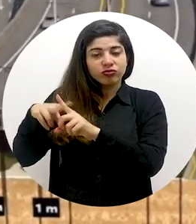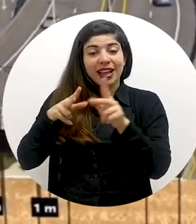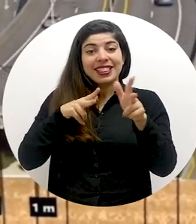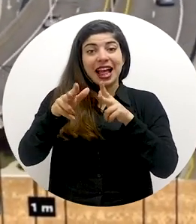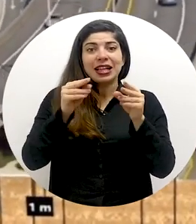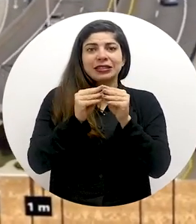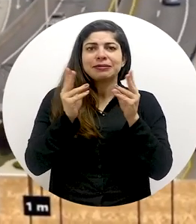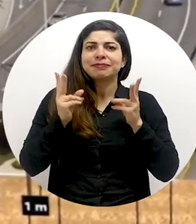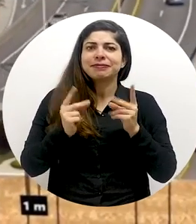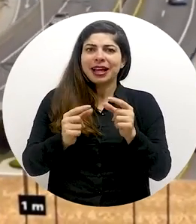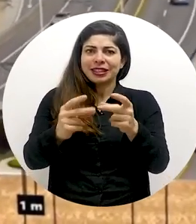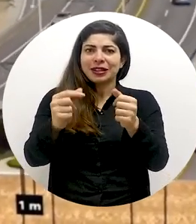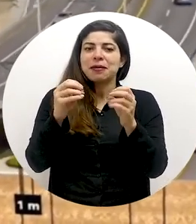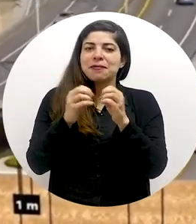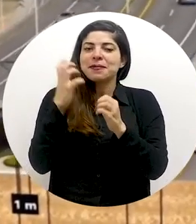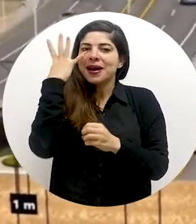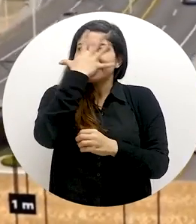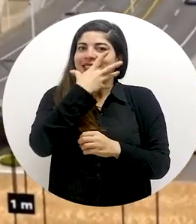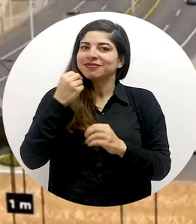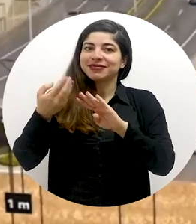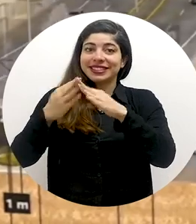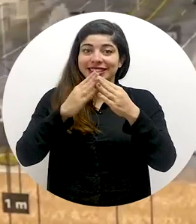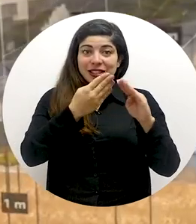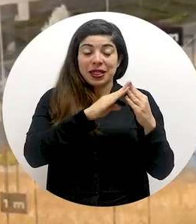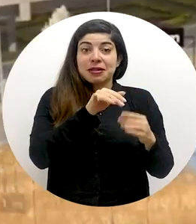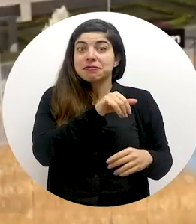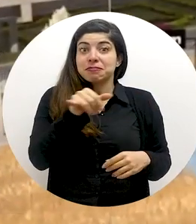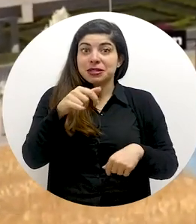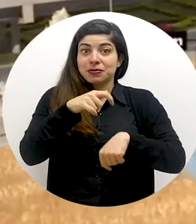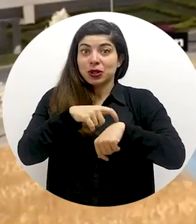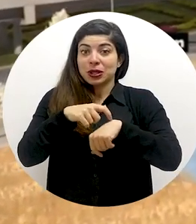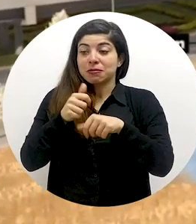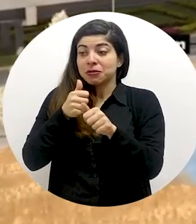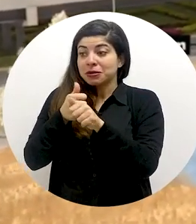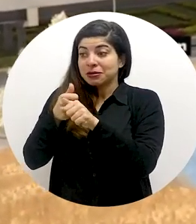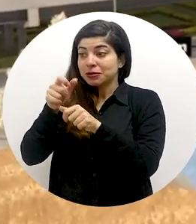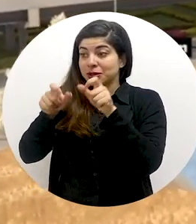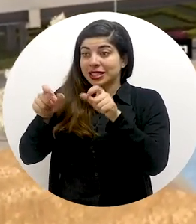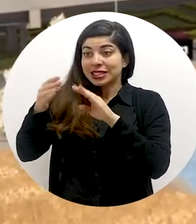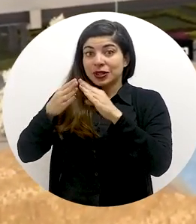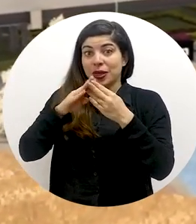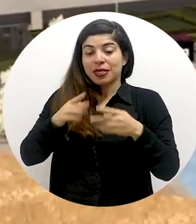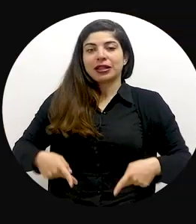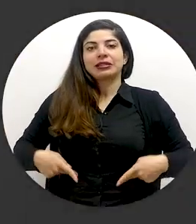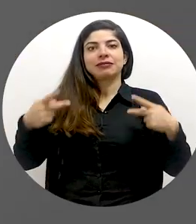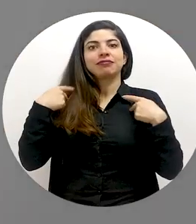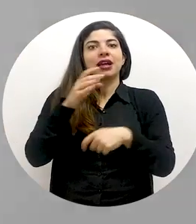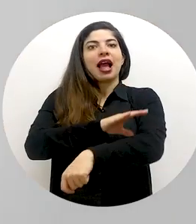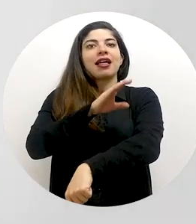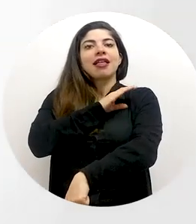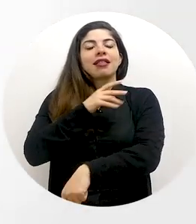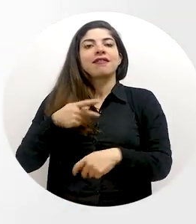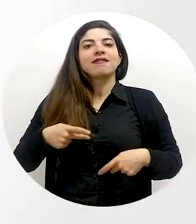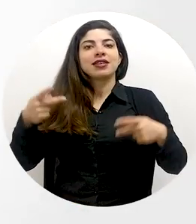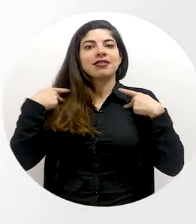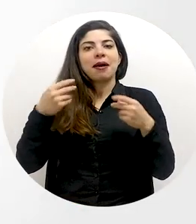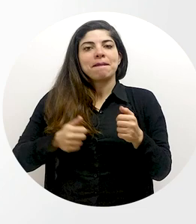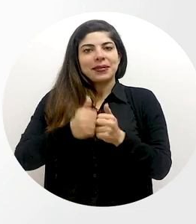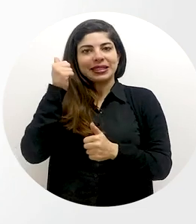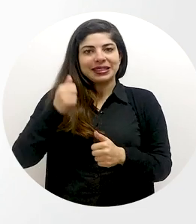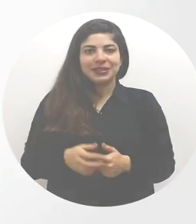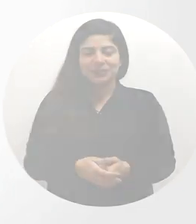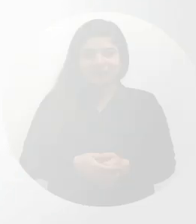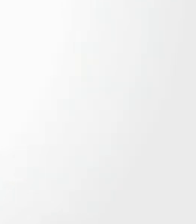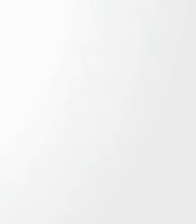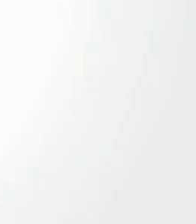seguridad. El tránsito será más ágil y se embellecerá la ciudad, al tiempo que la ciudadanía tendrá mayor calidad de vida.